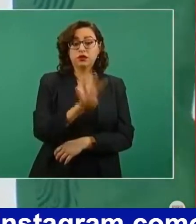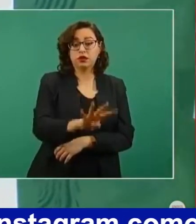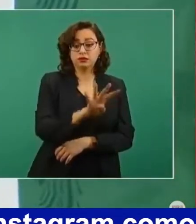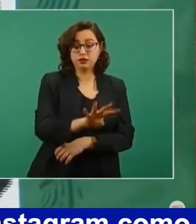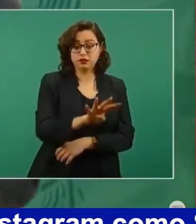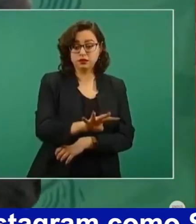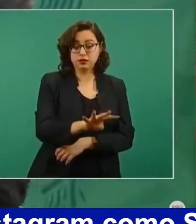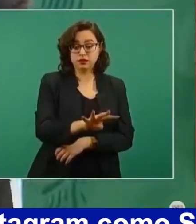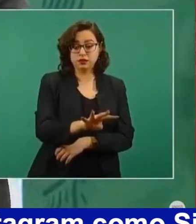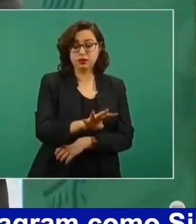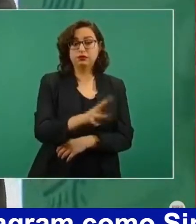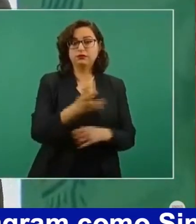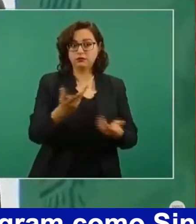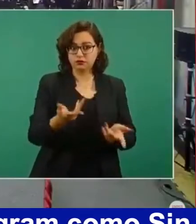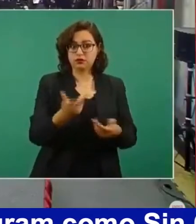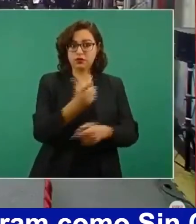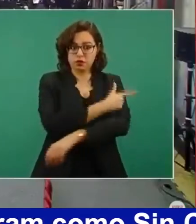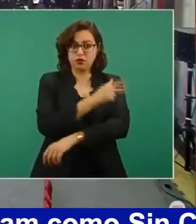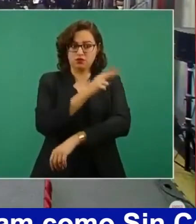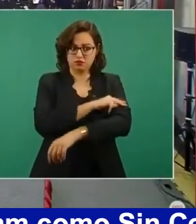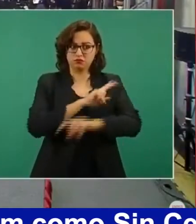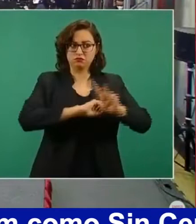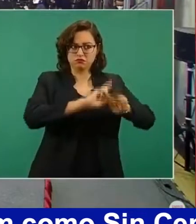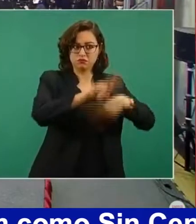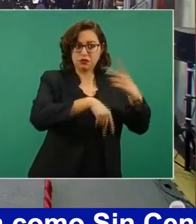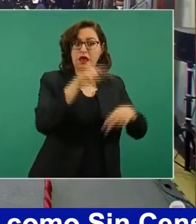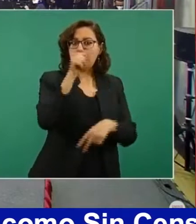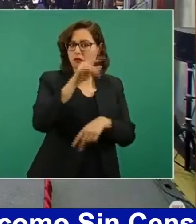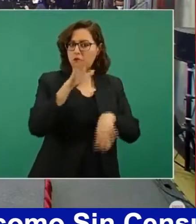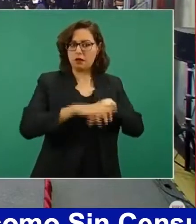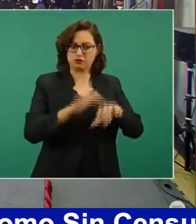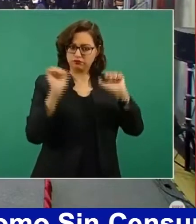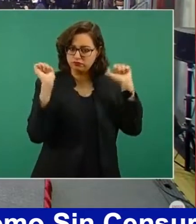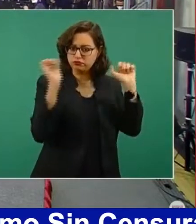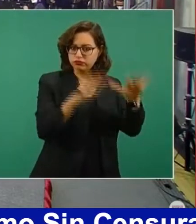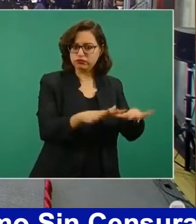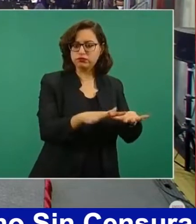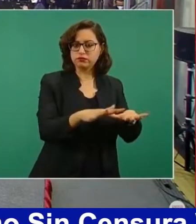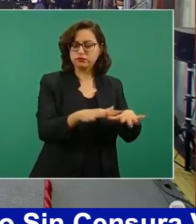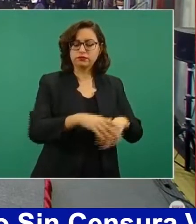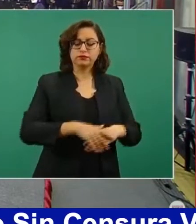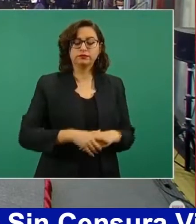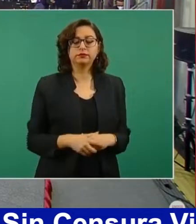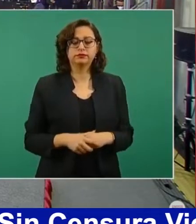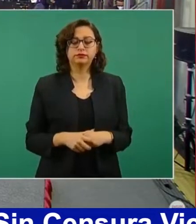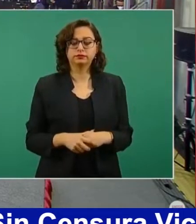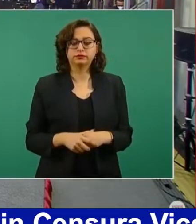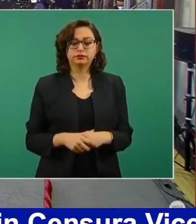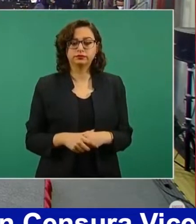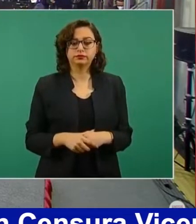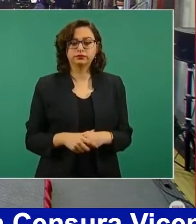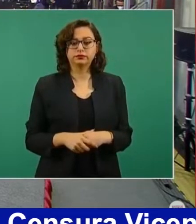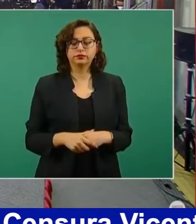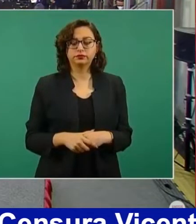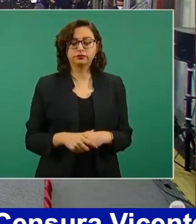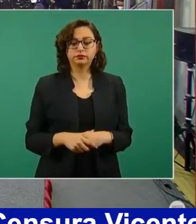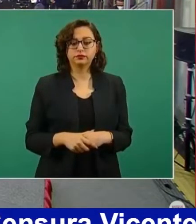O estamos con más presencia y se va